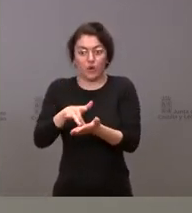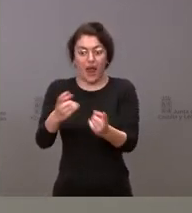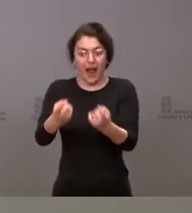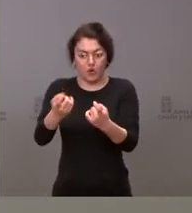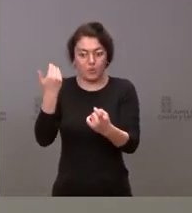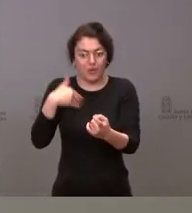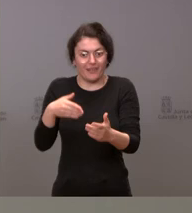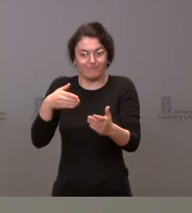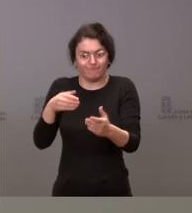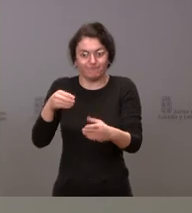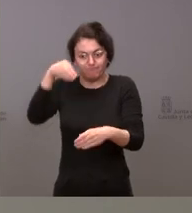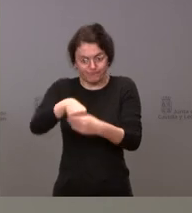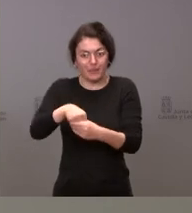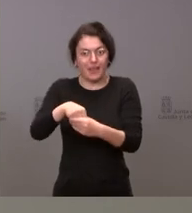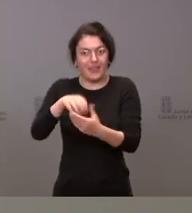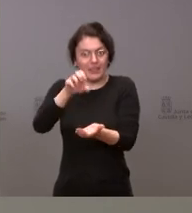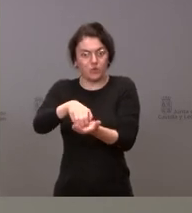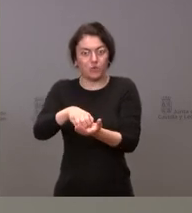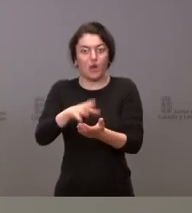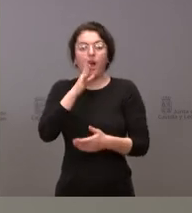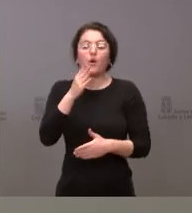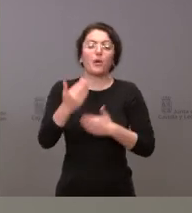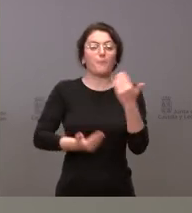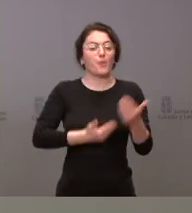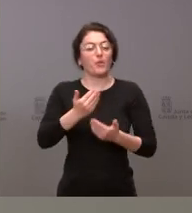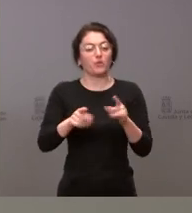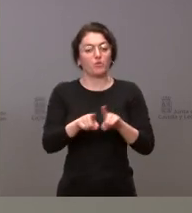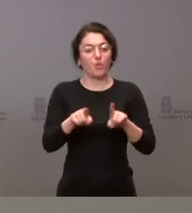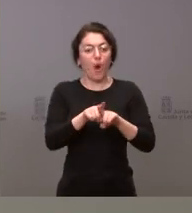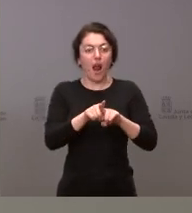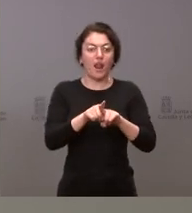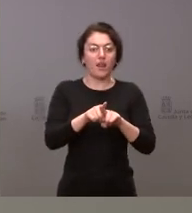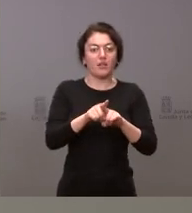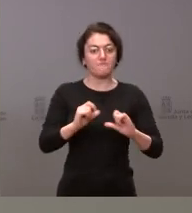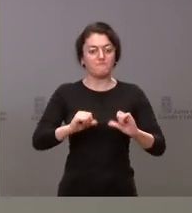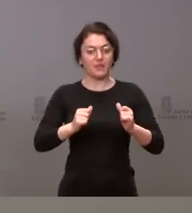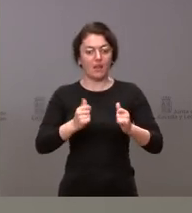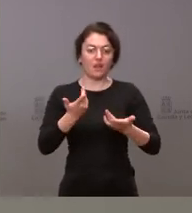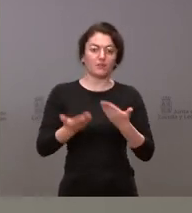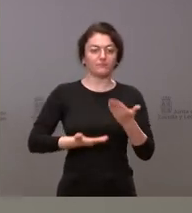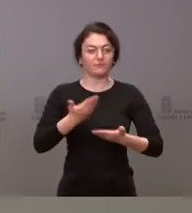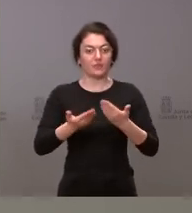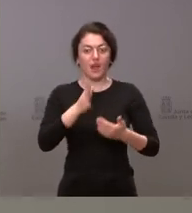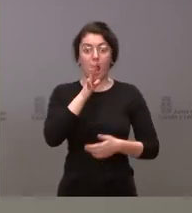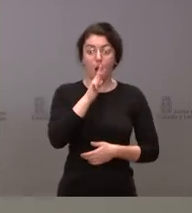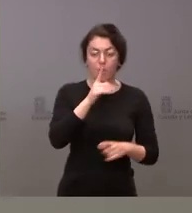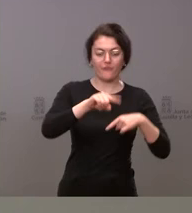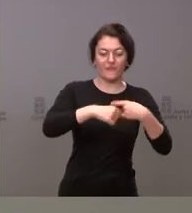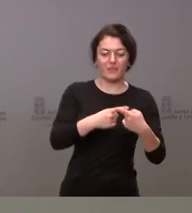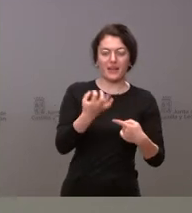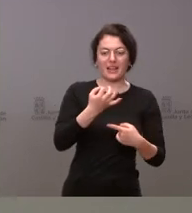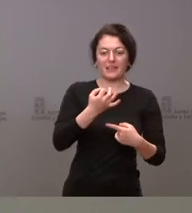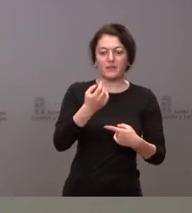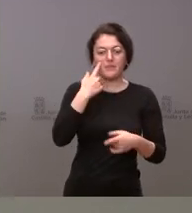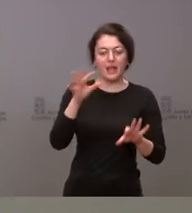decir, en un proceso de construcción y de que ahora las familias se tienen que manifestar dónde quieren llevar a sus niños durante